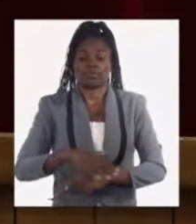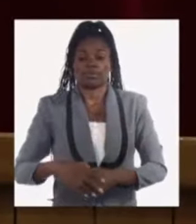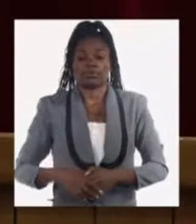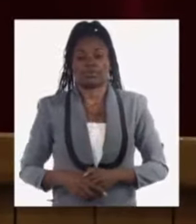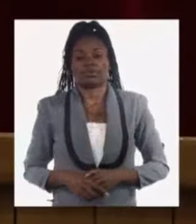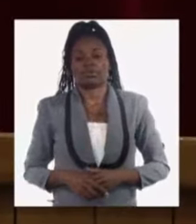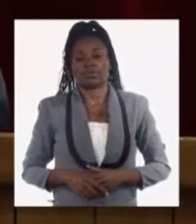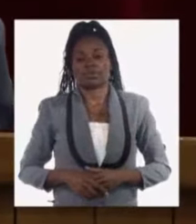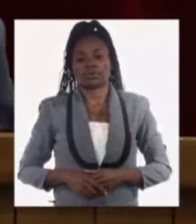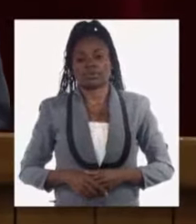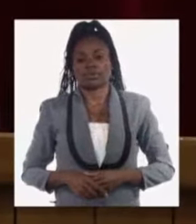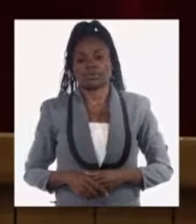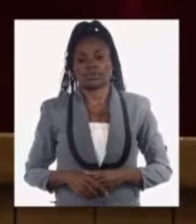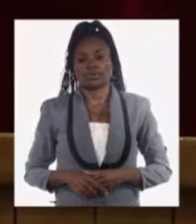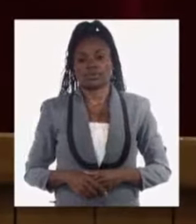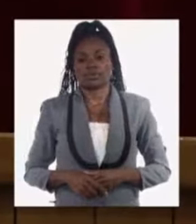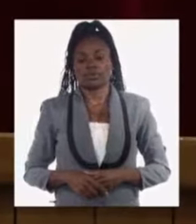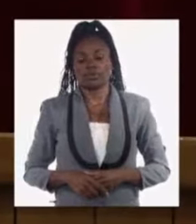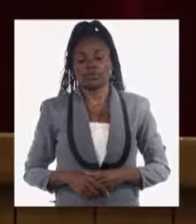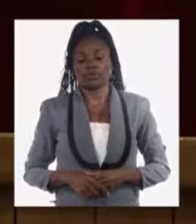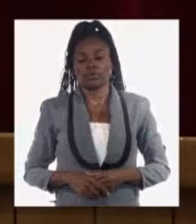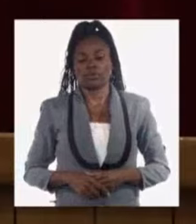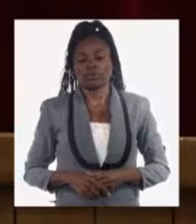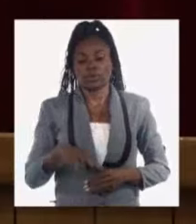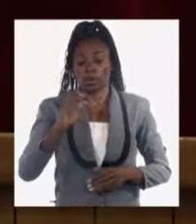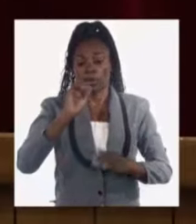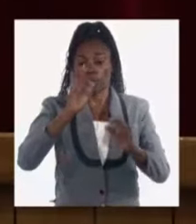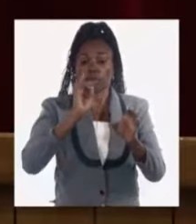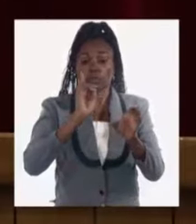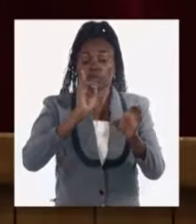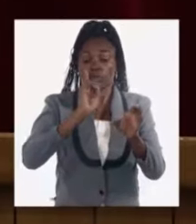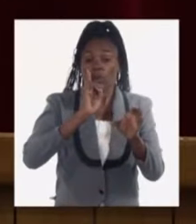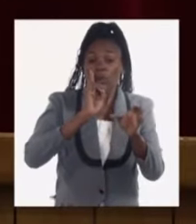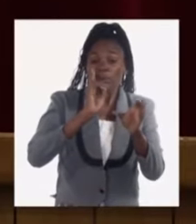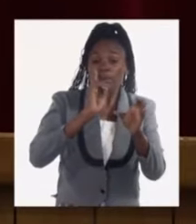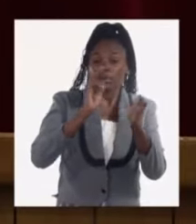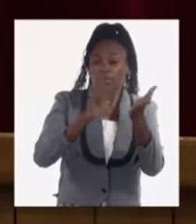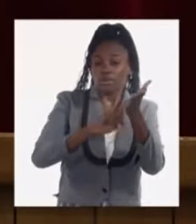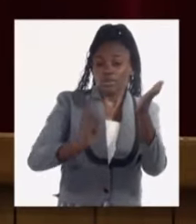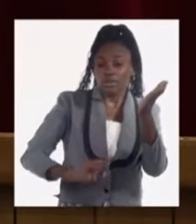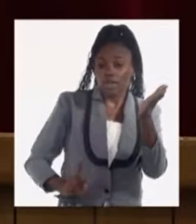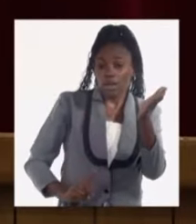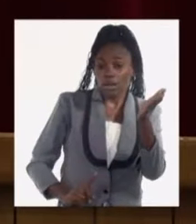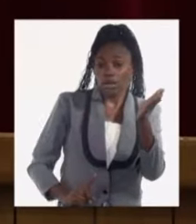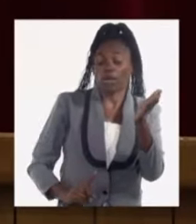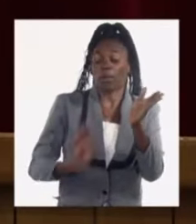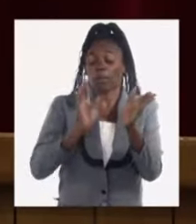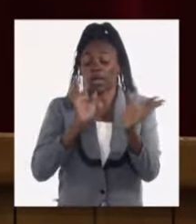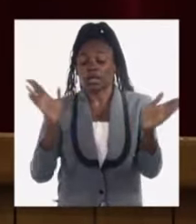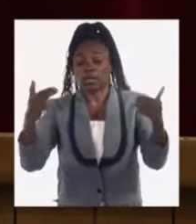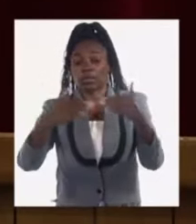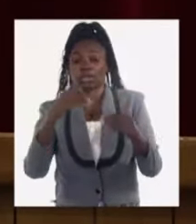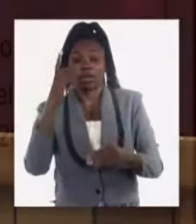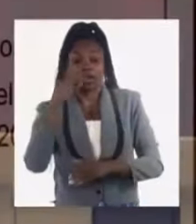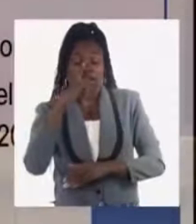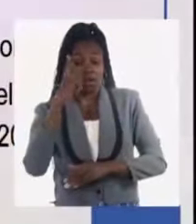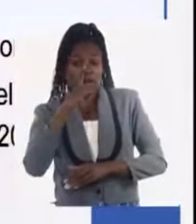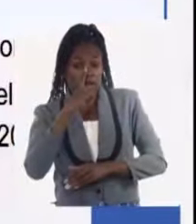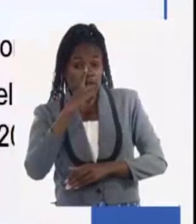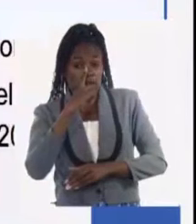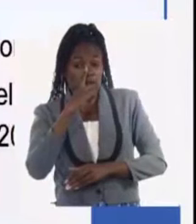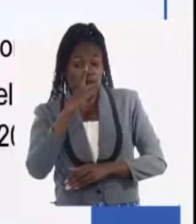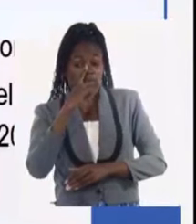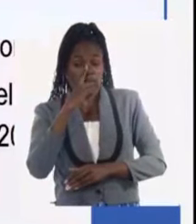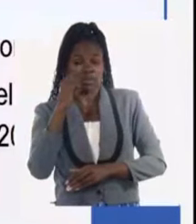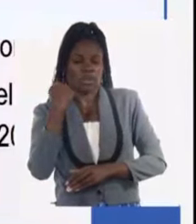En cuanto a la generación de energía eléctrica, va a concluir el año en el entorno de unos 19.500 gigawahora. Eso sería una